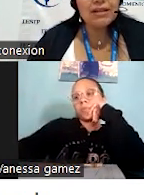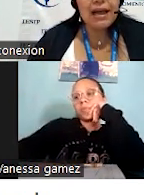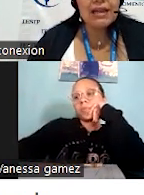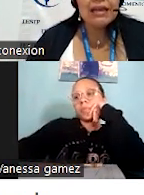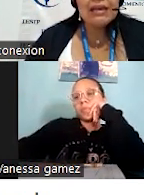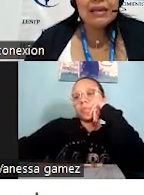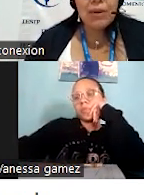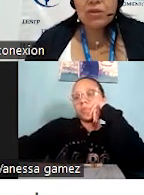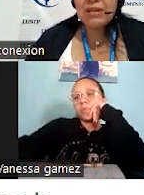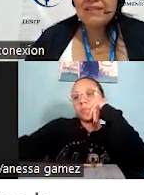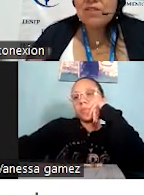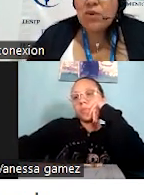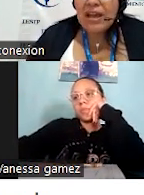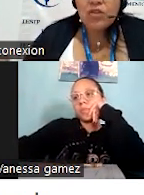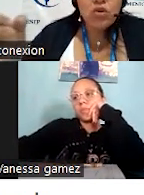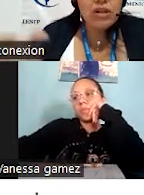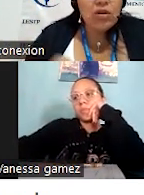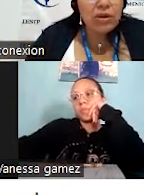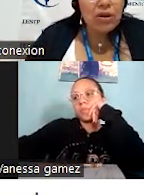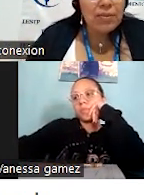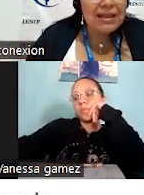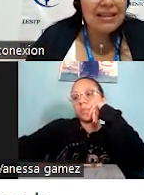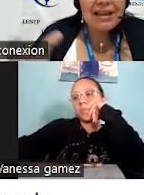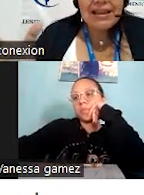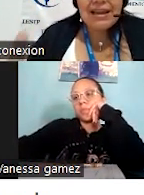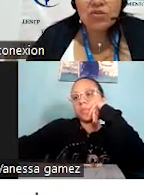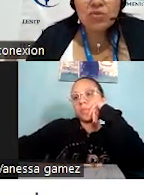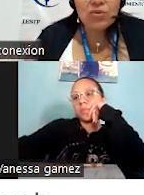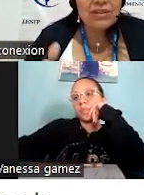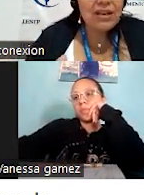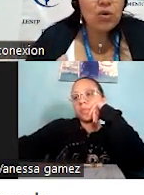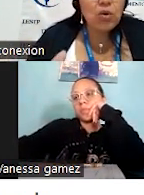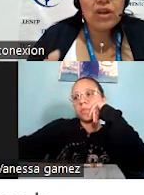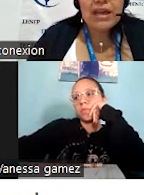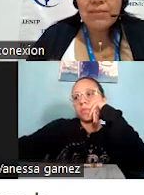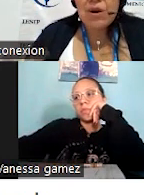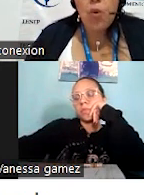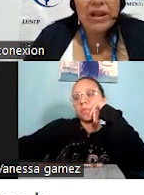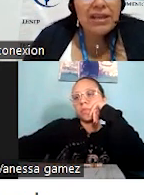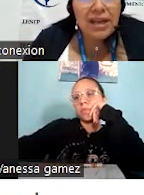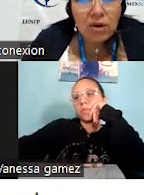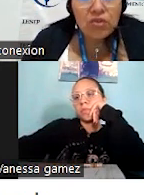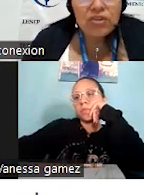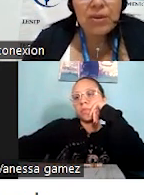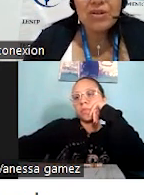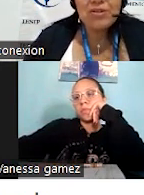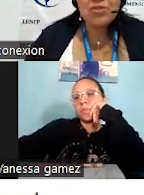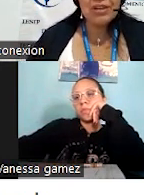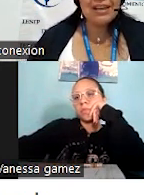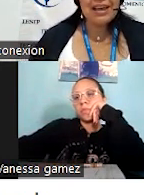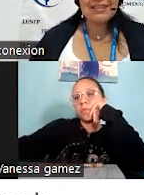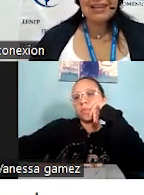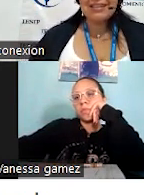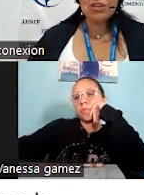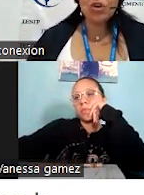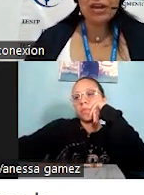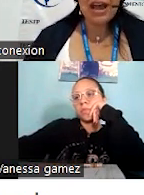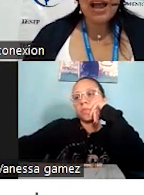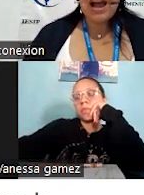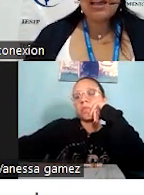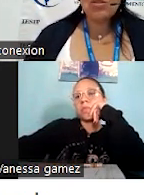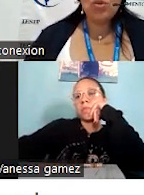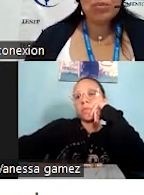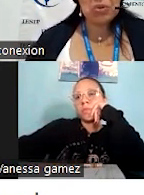botón y tal. Y bueno, mire, señora, ¿dónde le ubico la maleta? ¿Le ayudo? Tal cosa. Mire, cualquier cosa me tengo. Entonces, ¿qué hace la